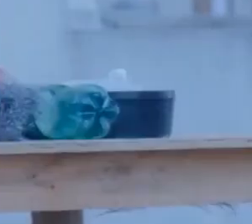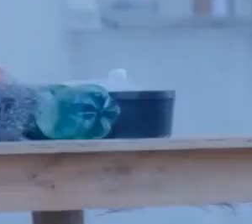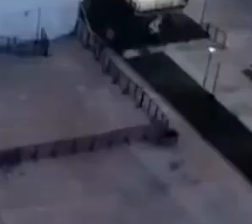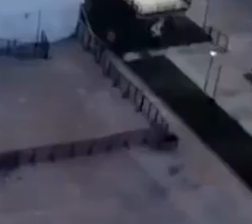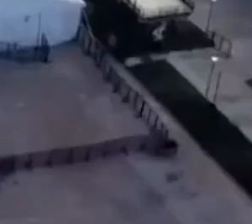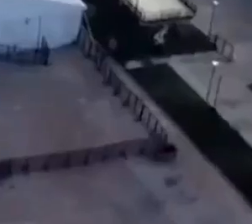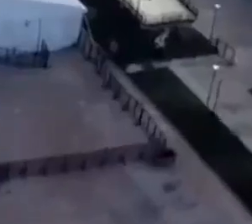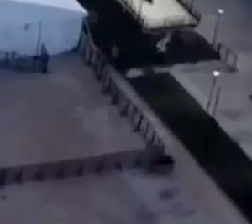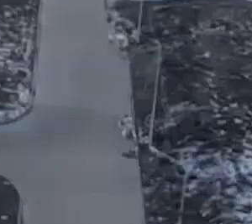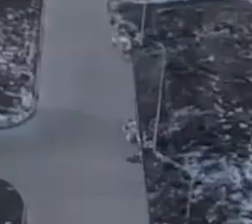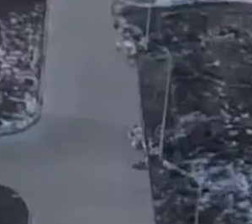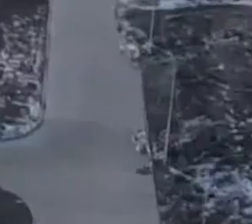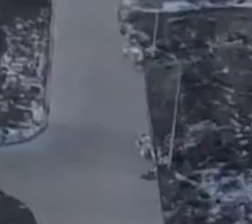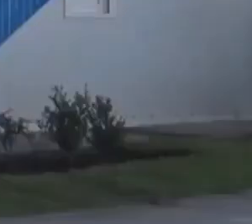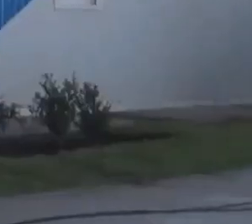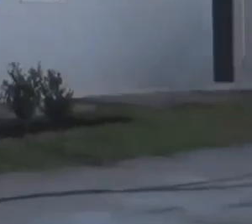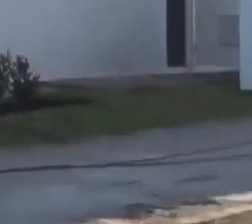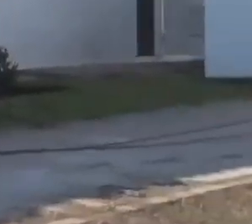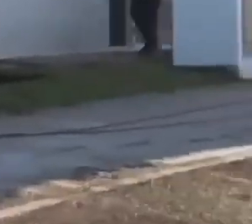Gracias!